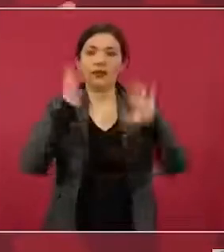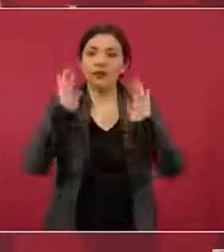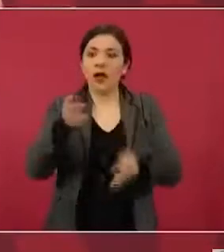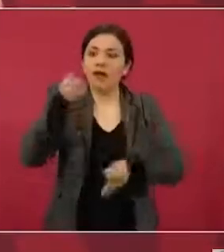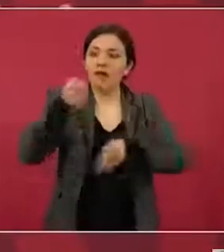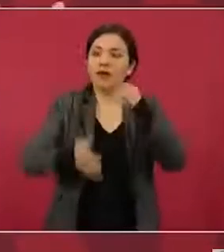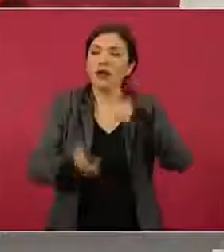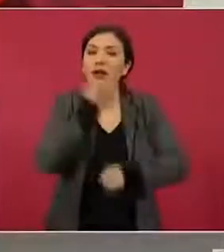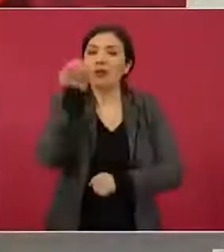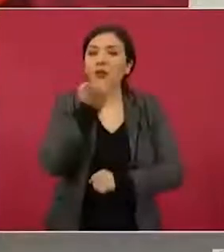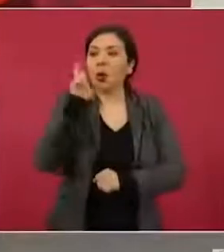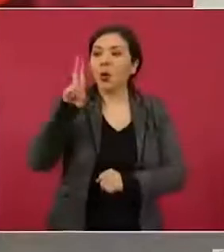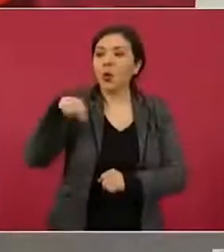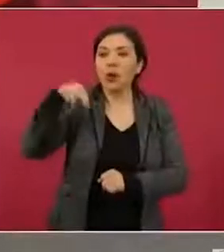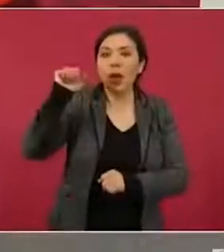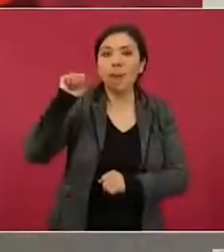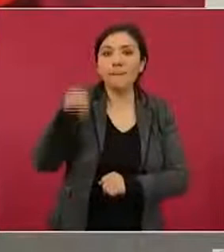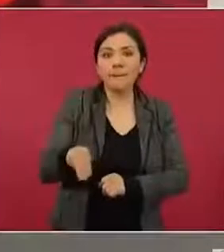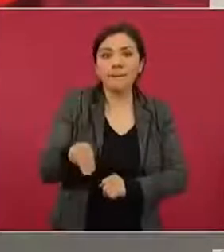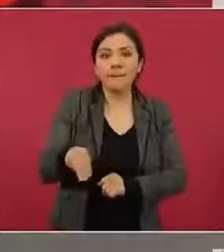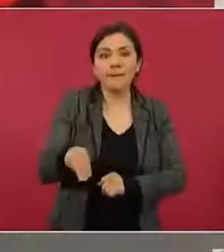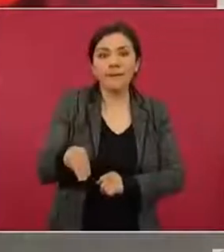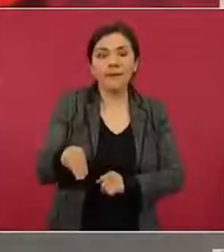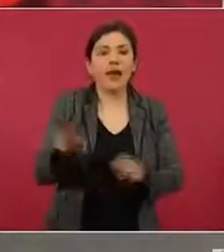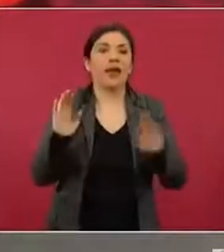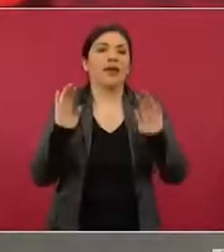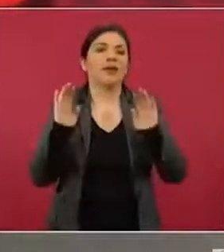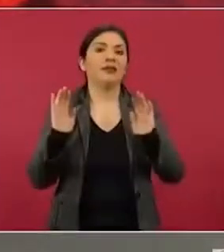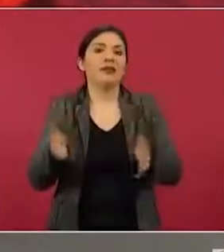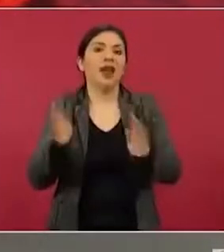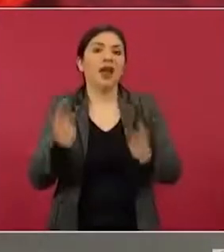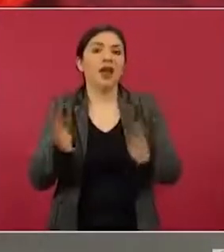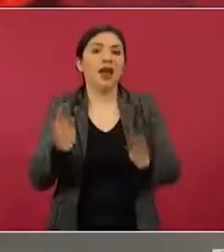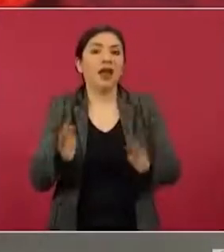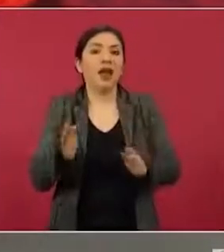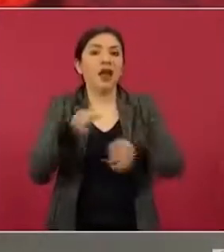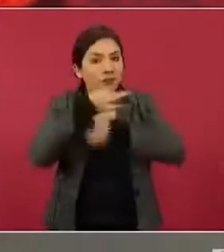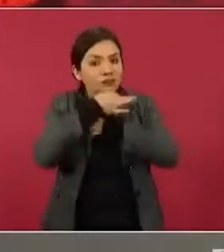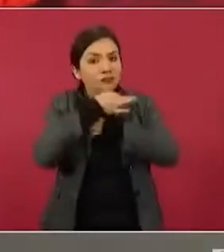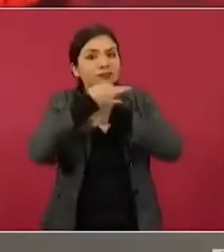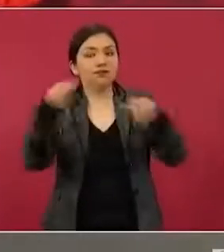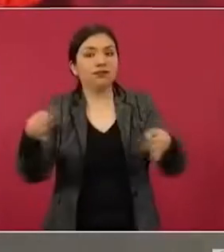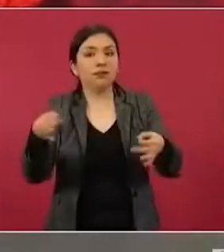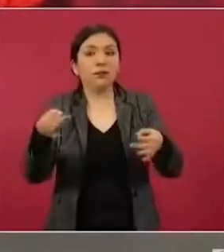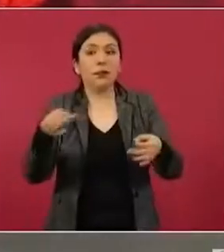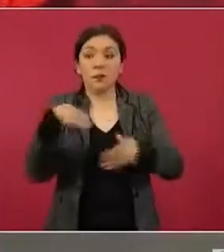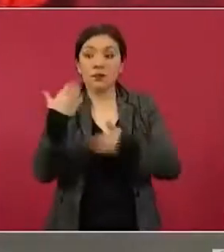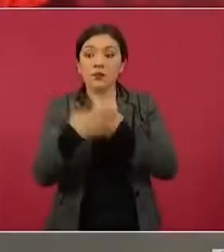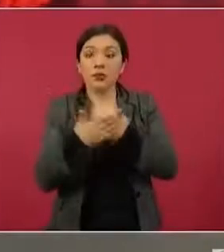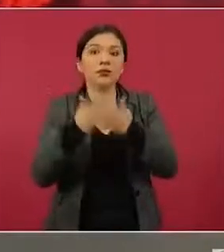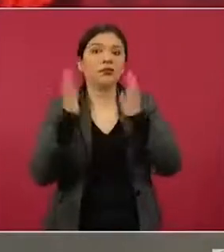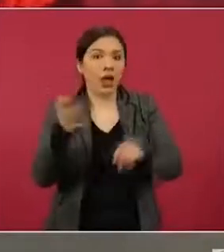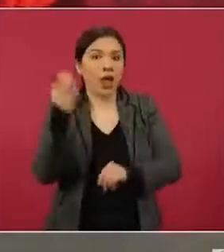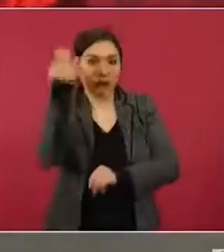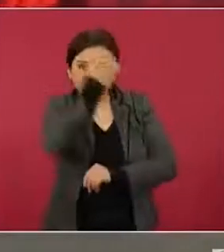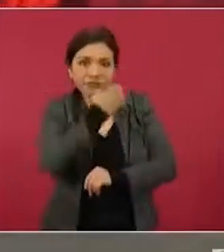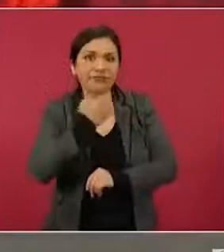dio a conocer que va a empezar a analizar,